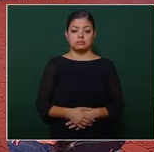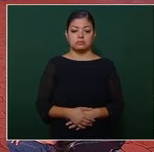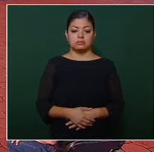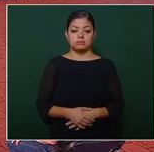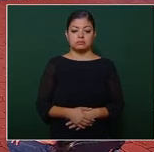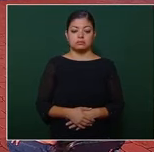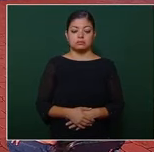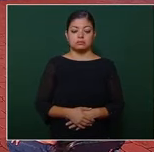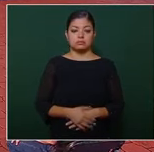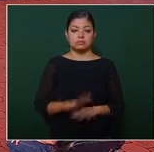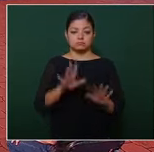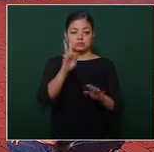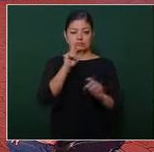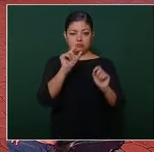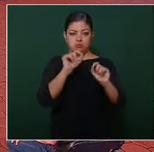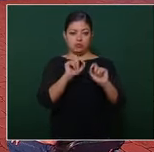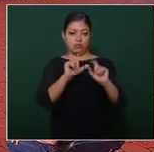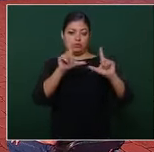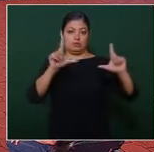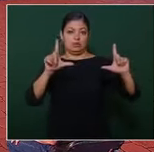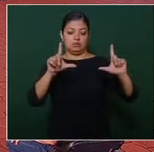a ver si lo amplían